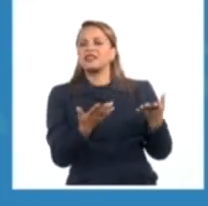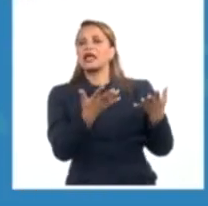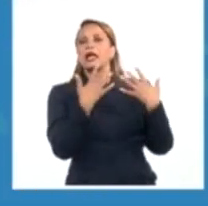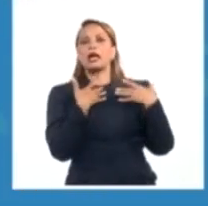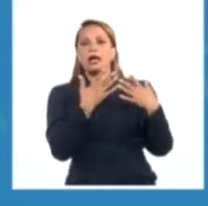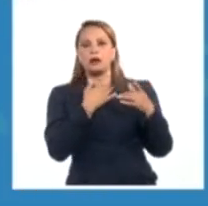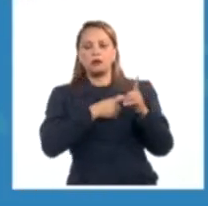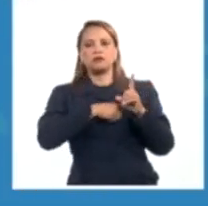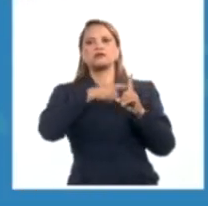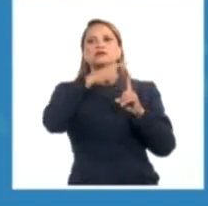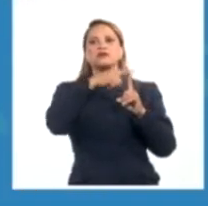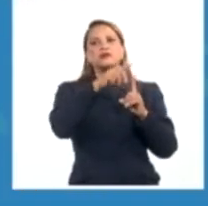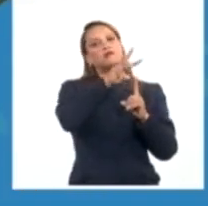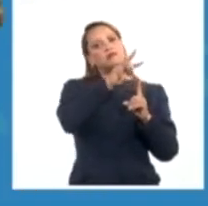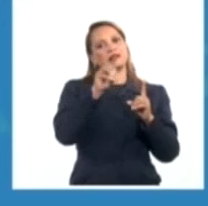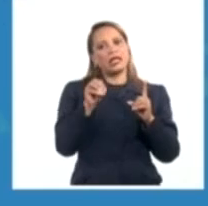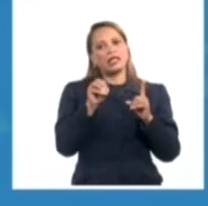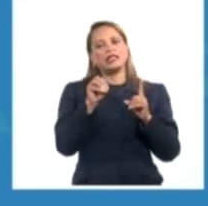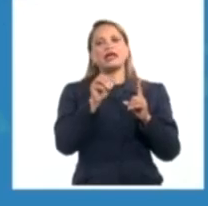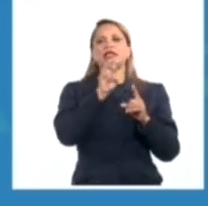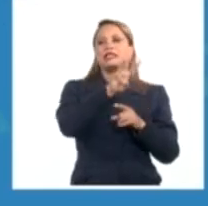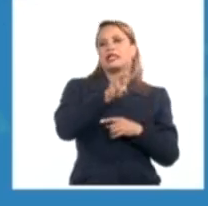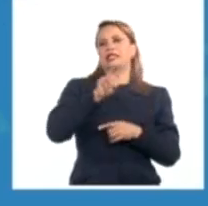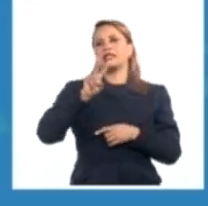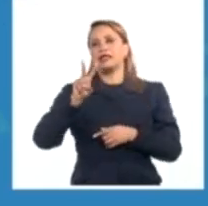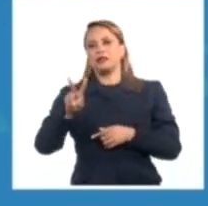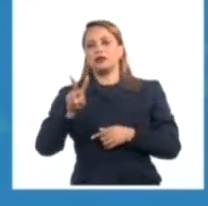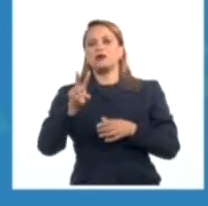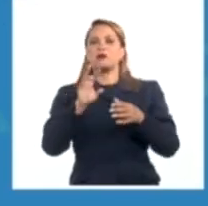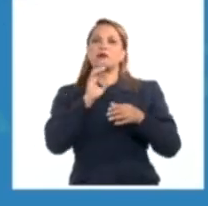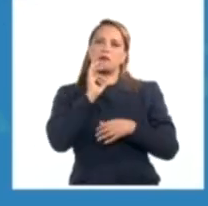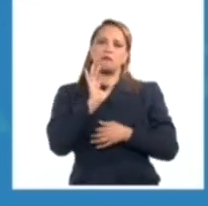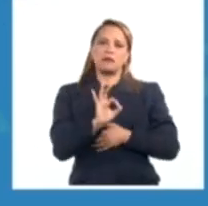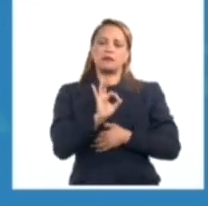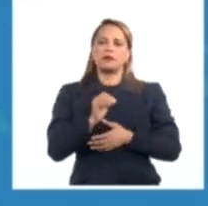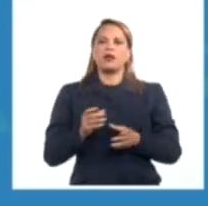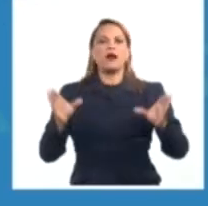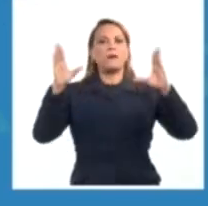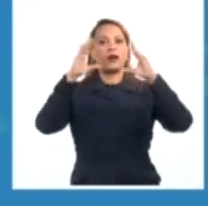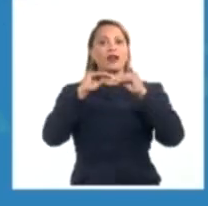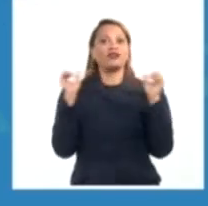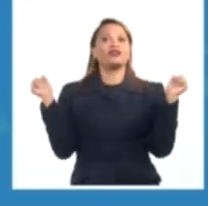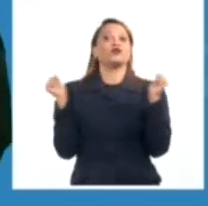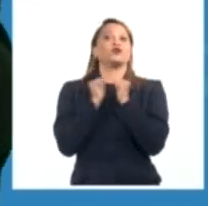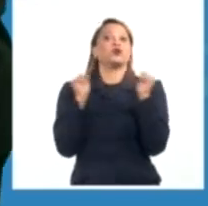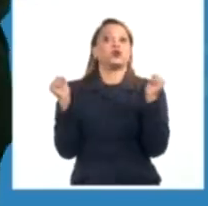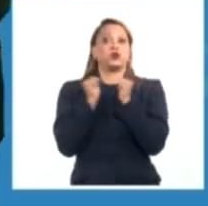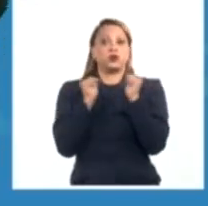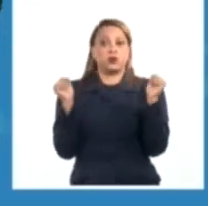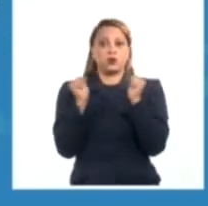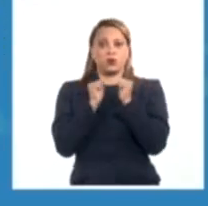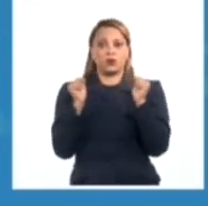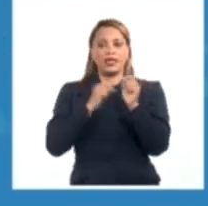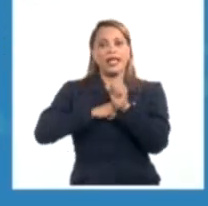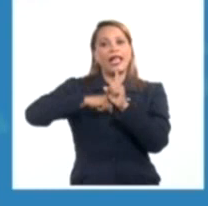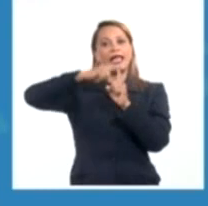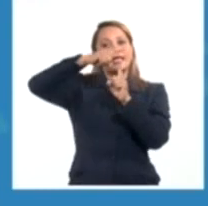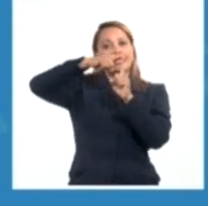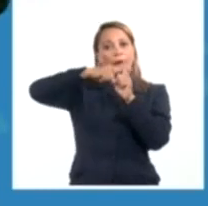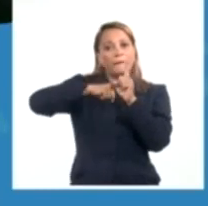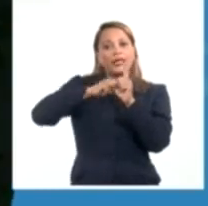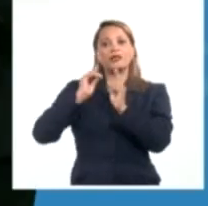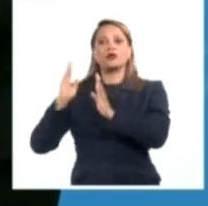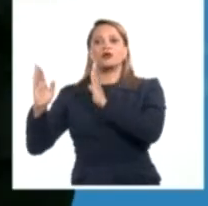máximas esta jornada de 30 y 32 grados Celsius. La noche fría va a haber un descenso en las temperaturas en Occidente,